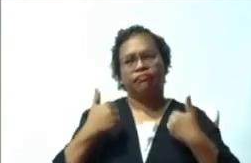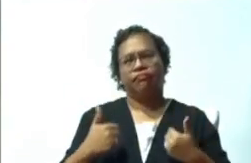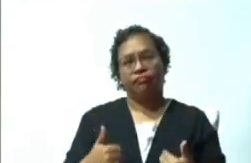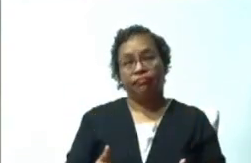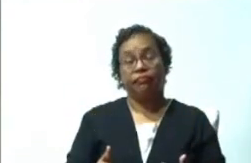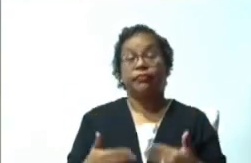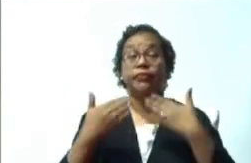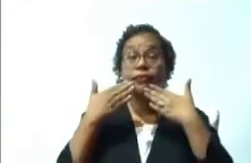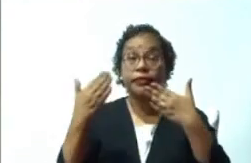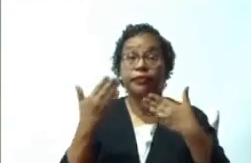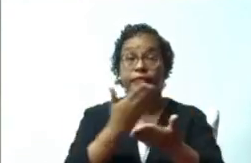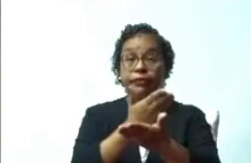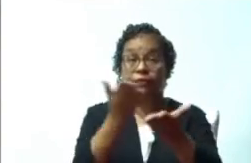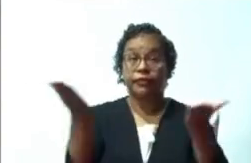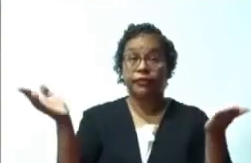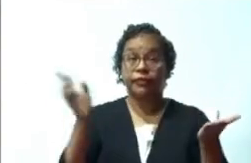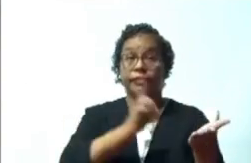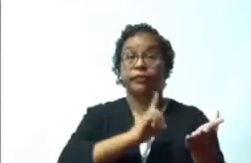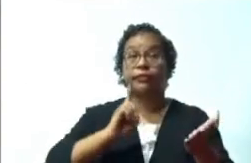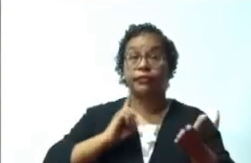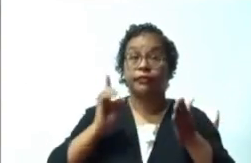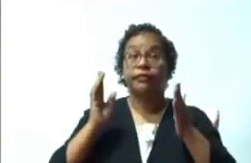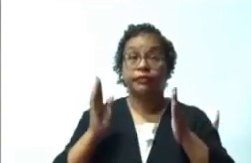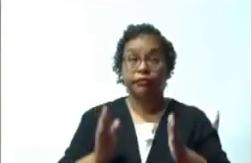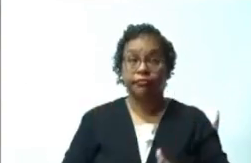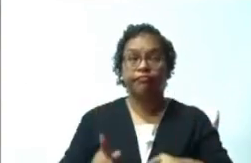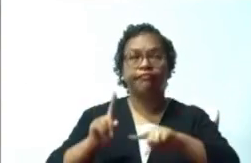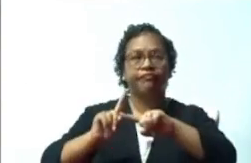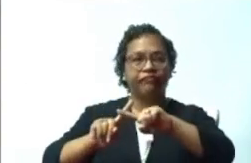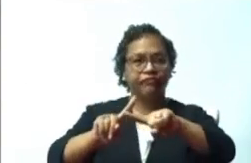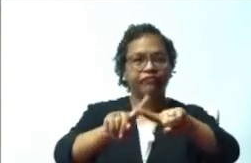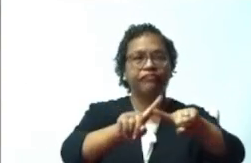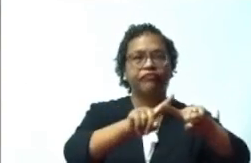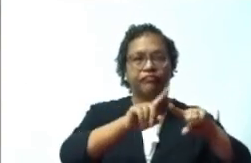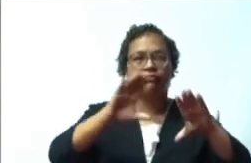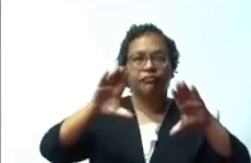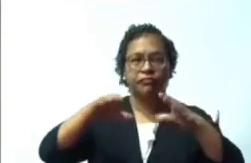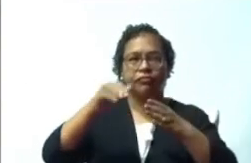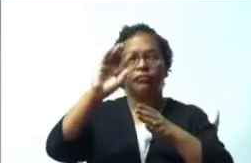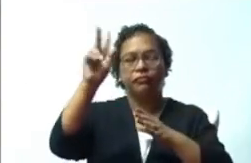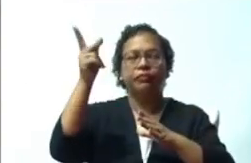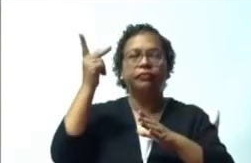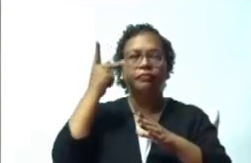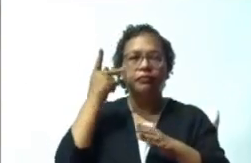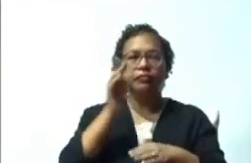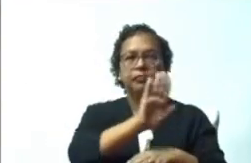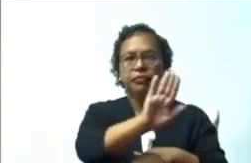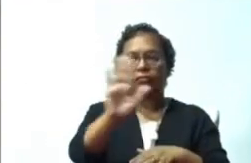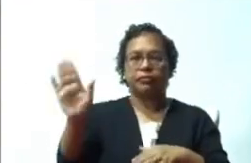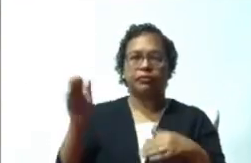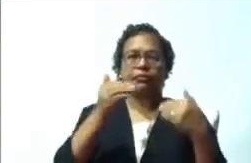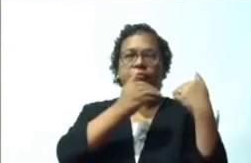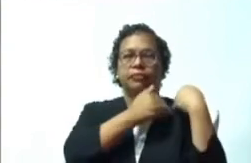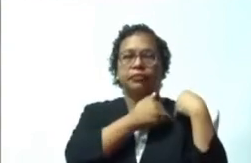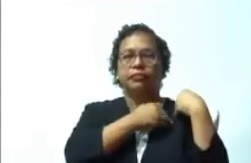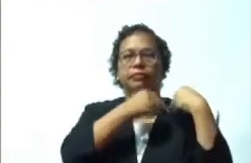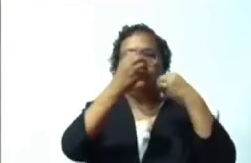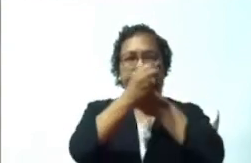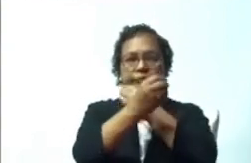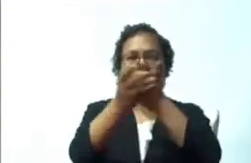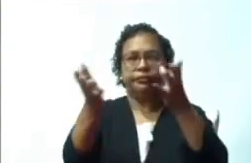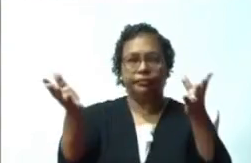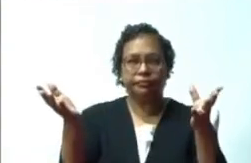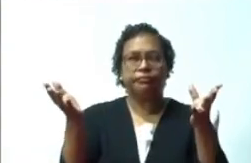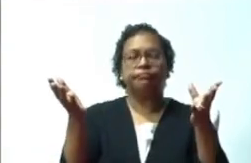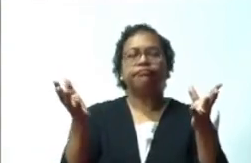diputados y diputadas de la diferente bancada, a sus voceros que con